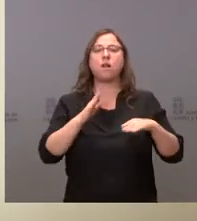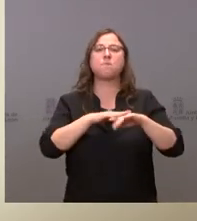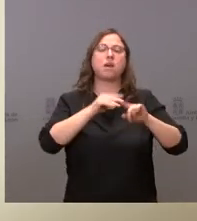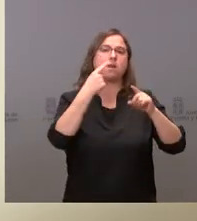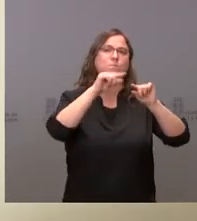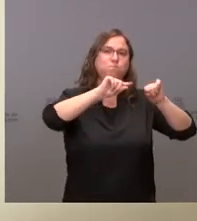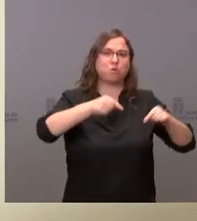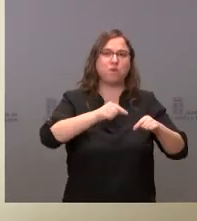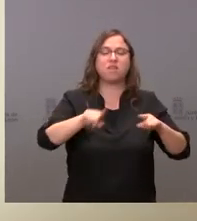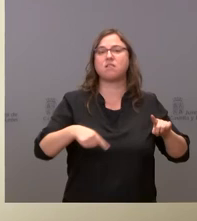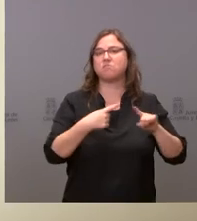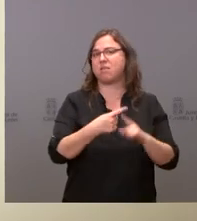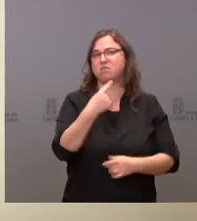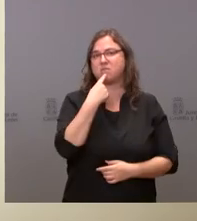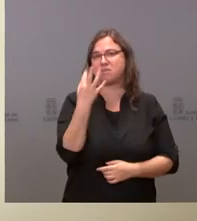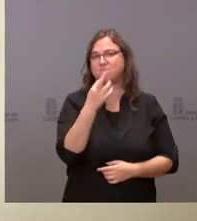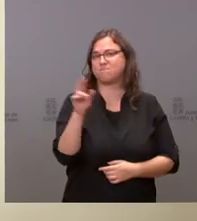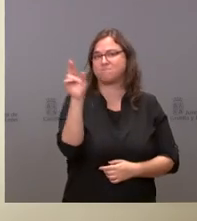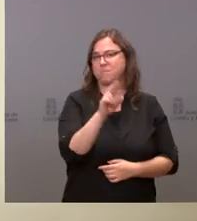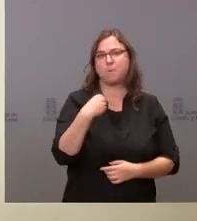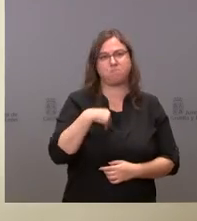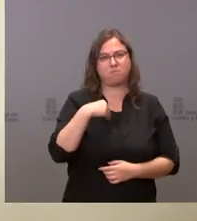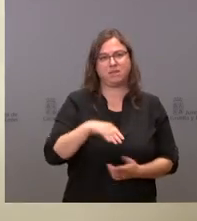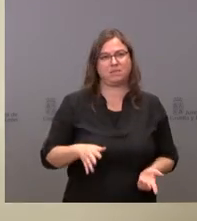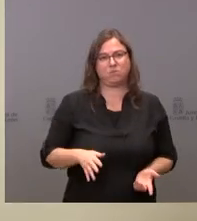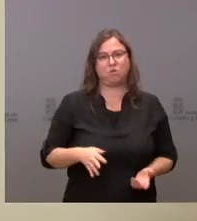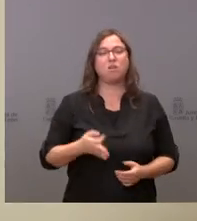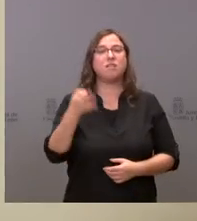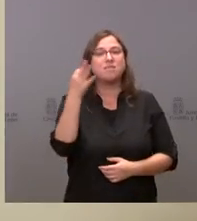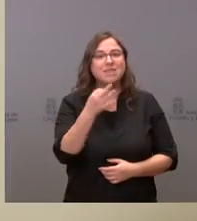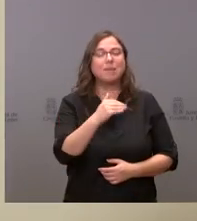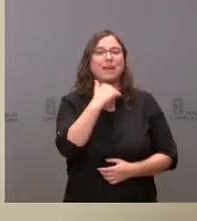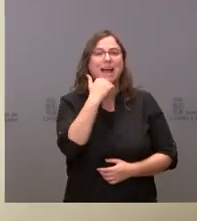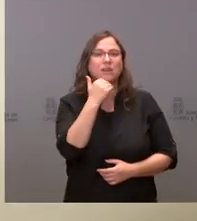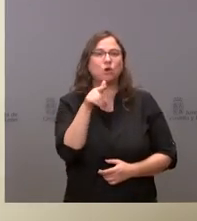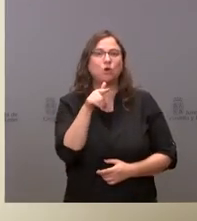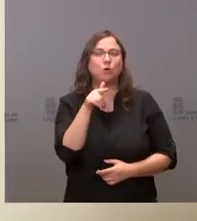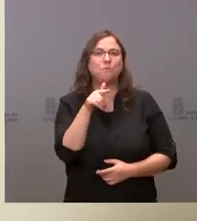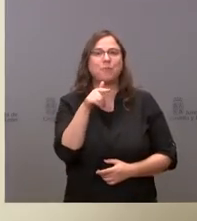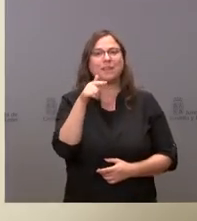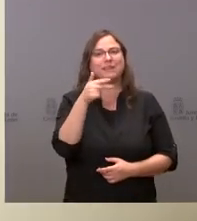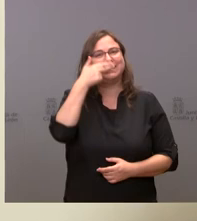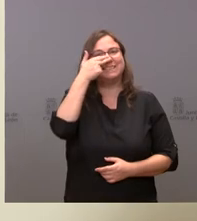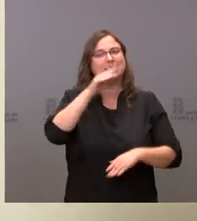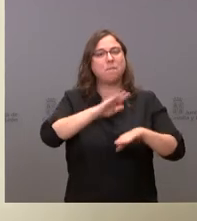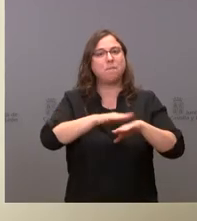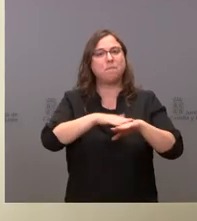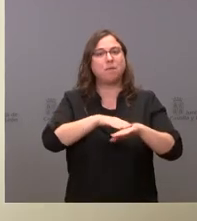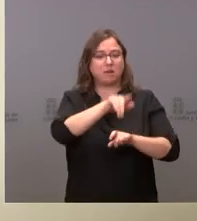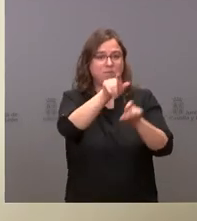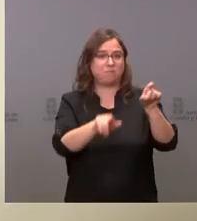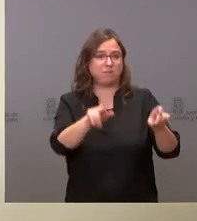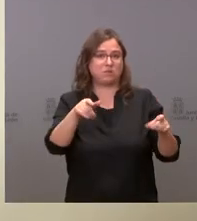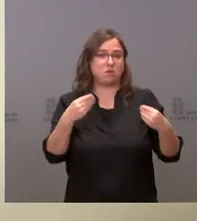y decirle e insistir en lo mismo es decir que yo creo que si hay algo que interesa a los ciudadanos